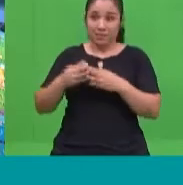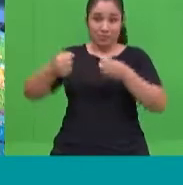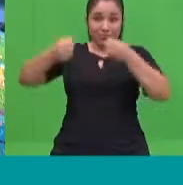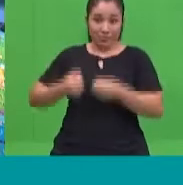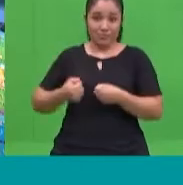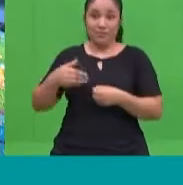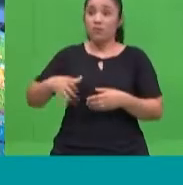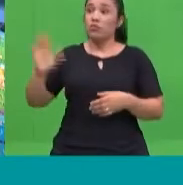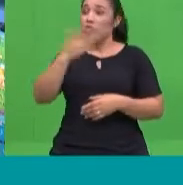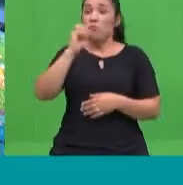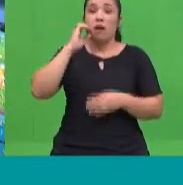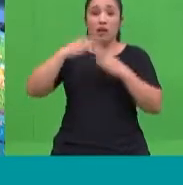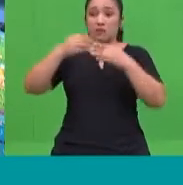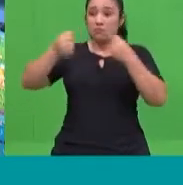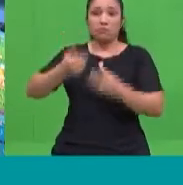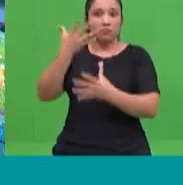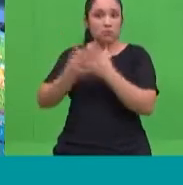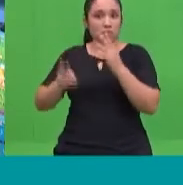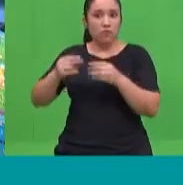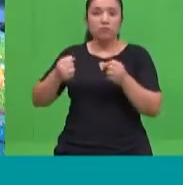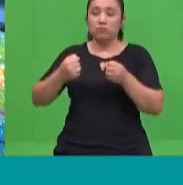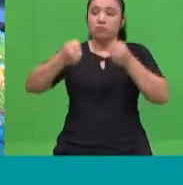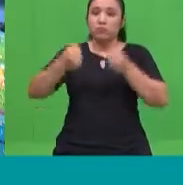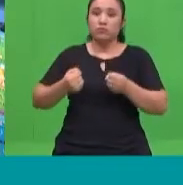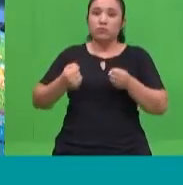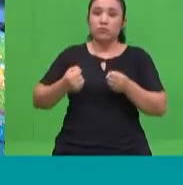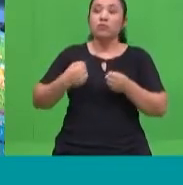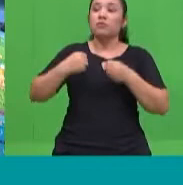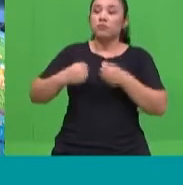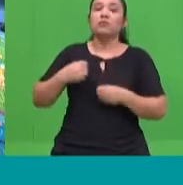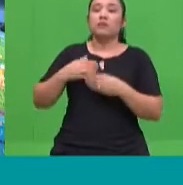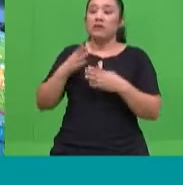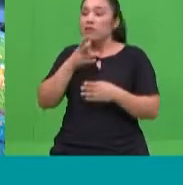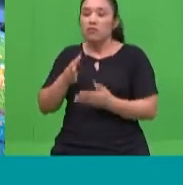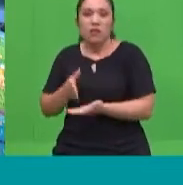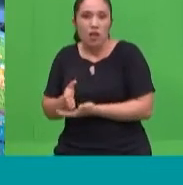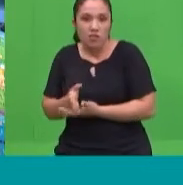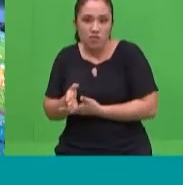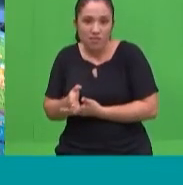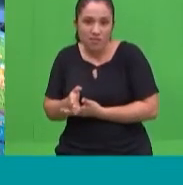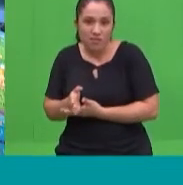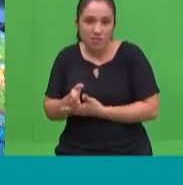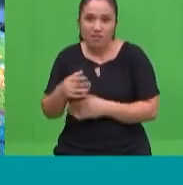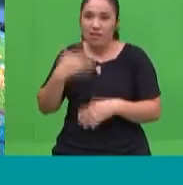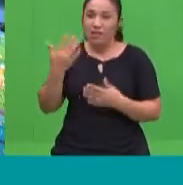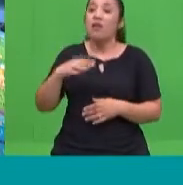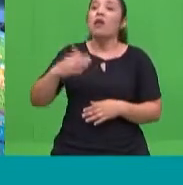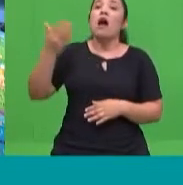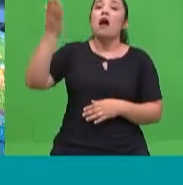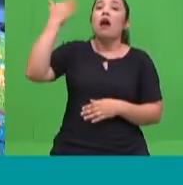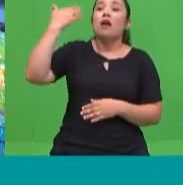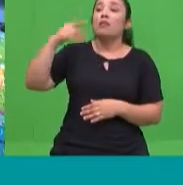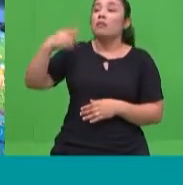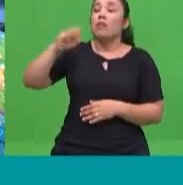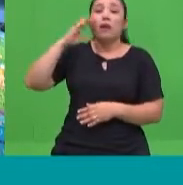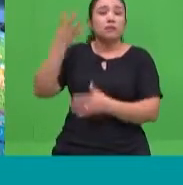cansados. Ese no tengo tiempo, mi hijo. Estresado. Claro, es un dolor muy fuerte para el hijo. Entonces,